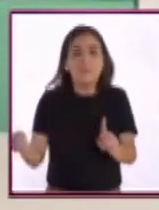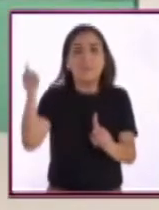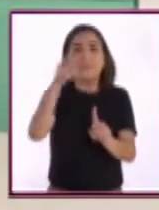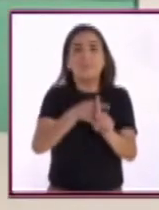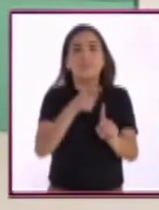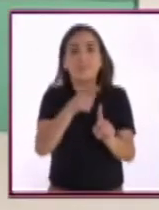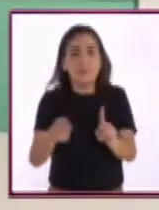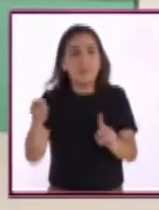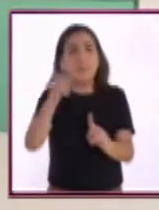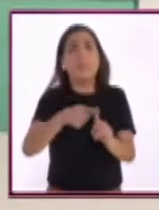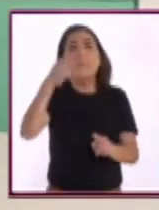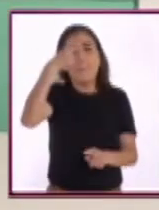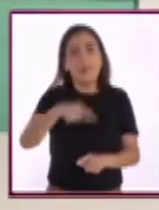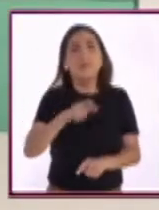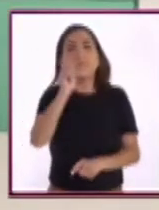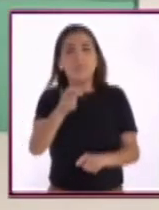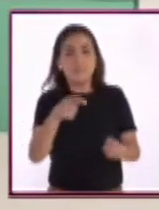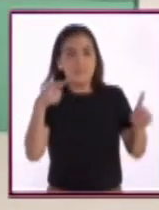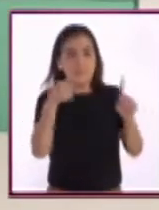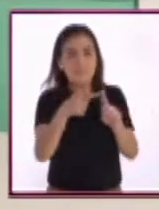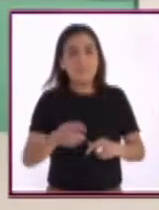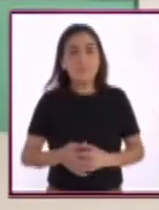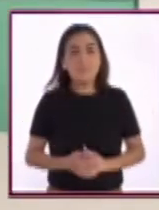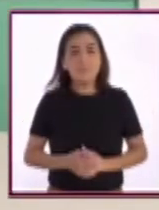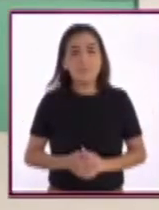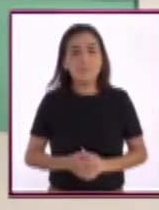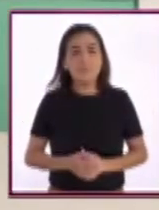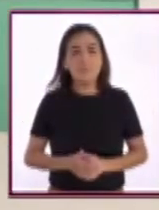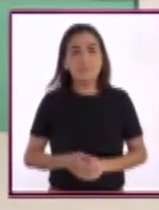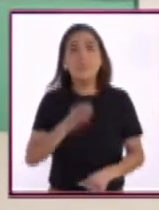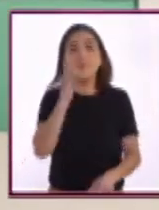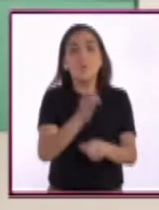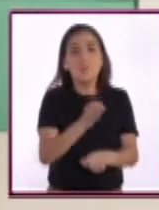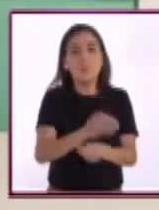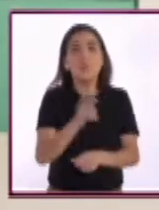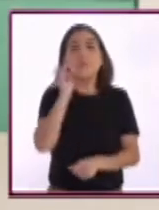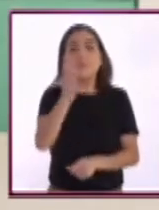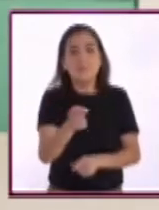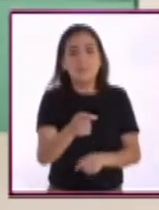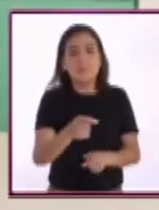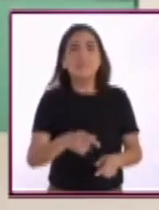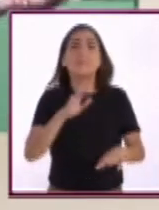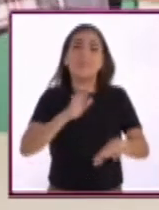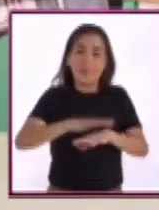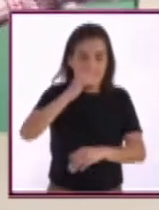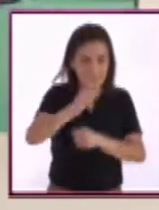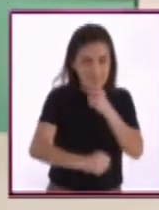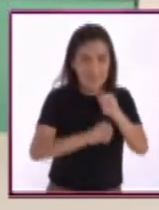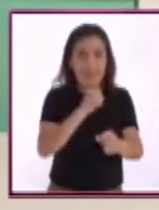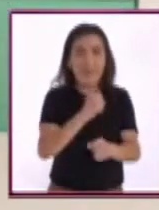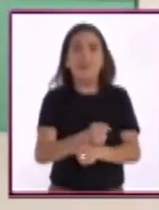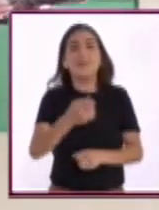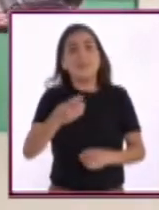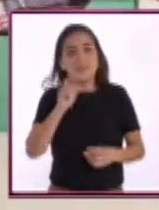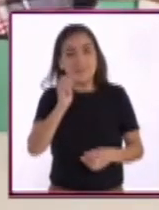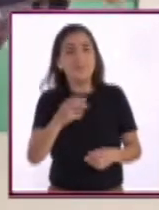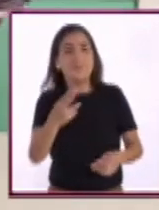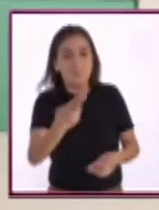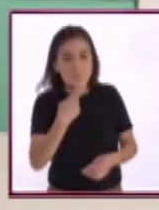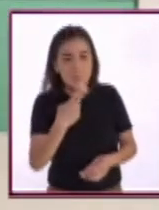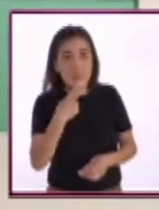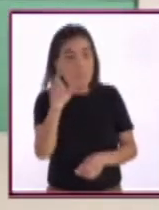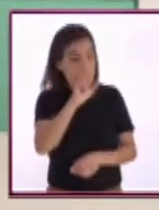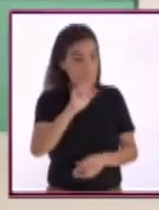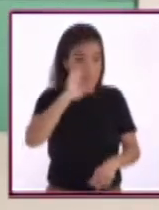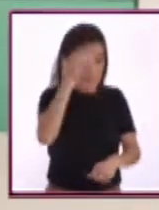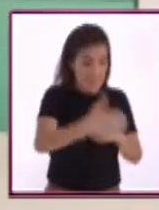volverlo circular, para que, por ejemplo, hagas una camisa de mejor calidad y que te dure más años, que la usas